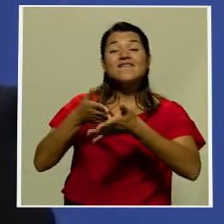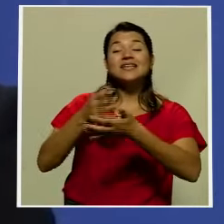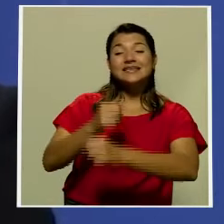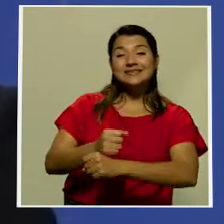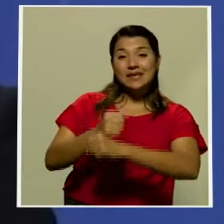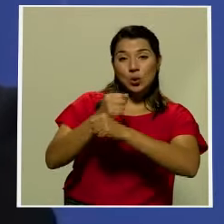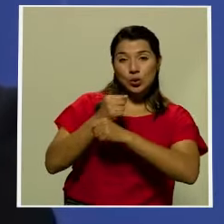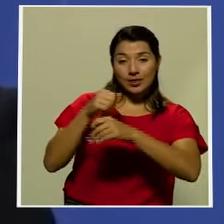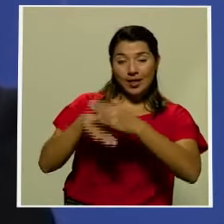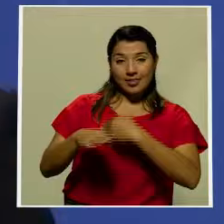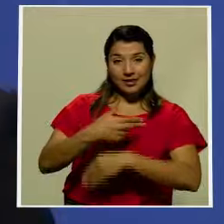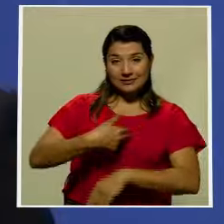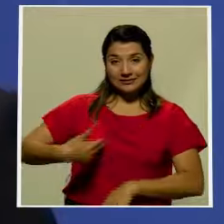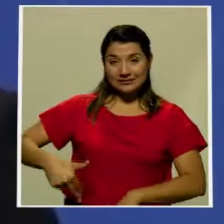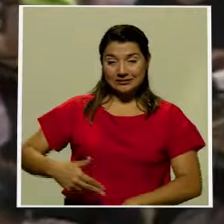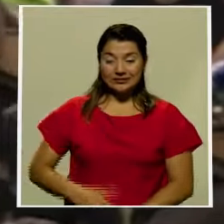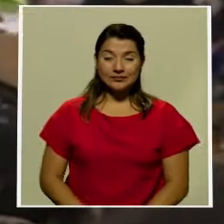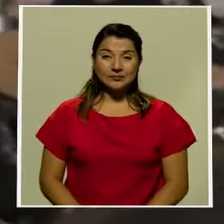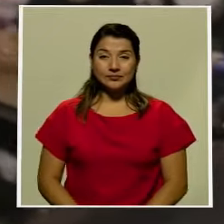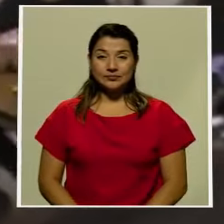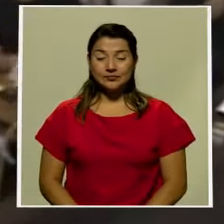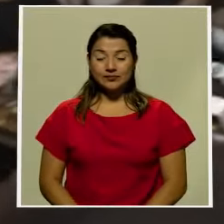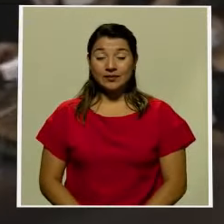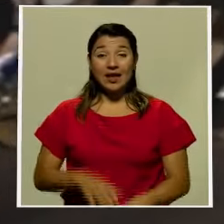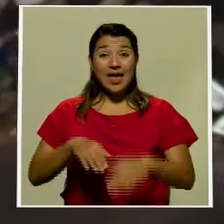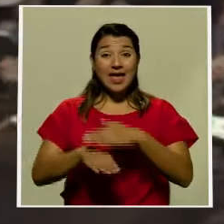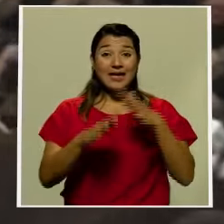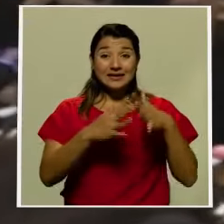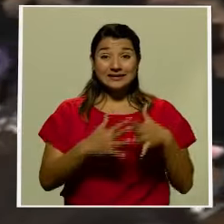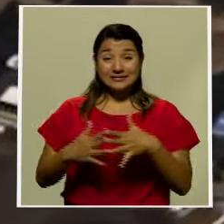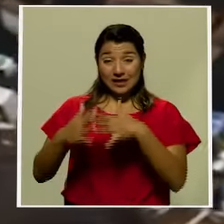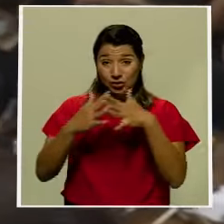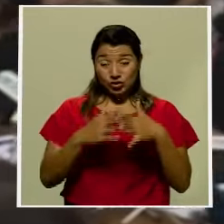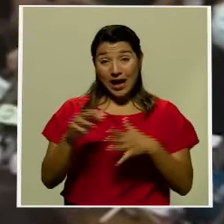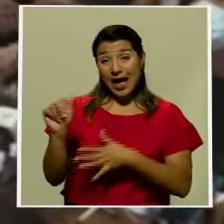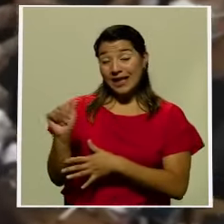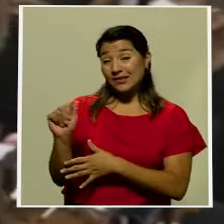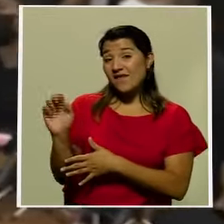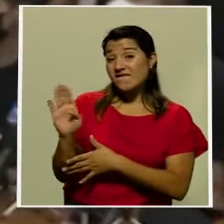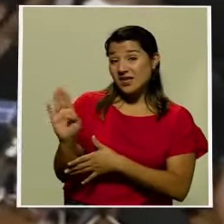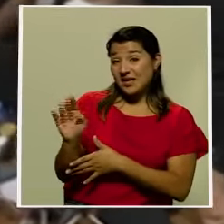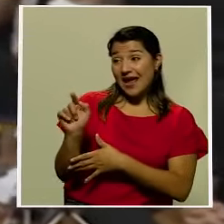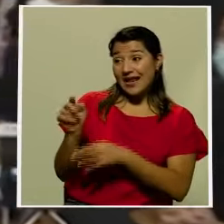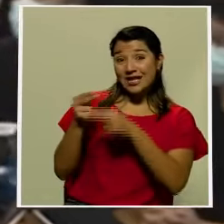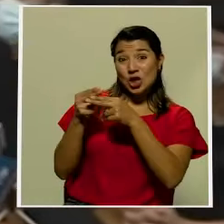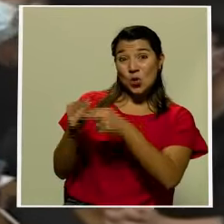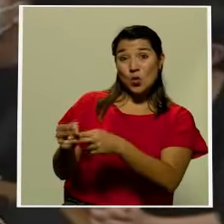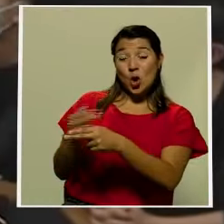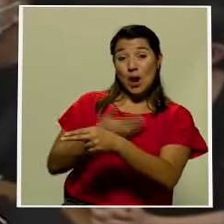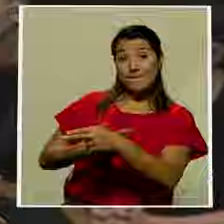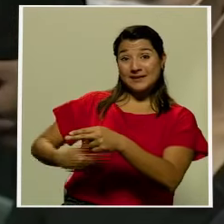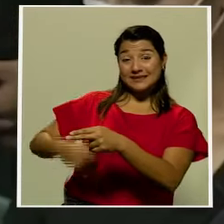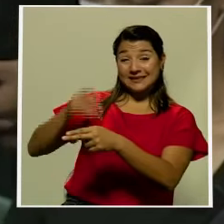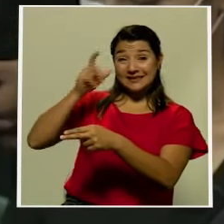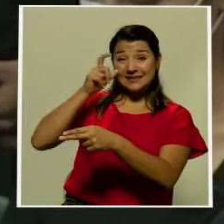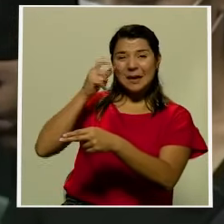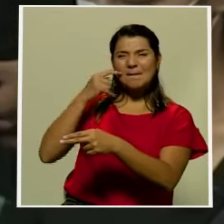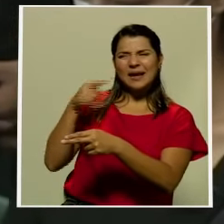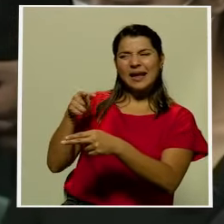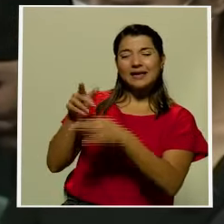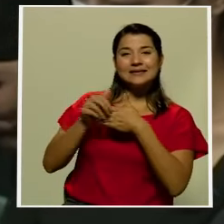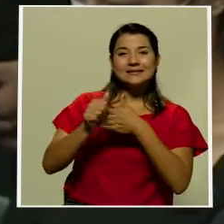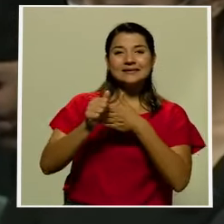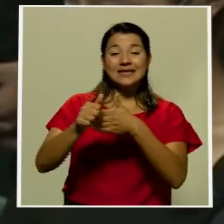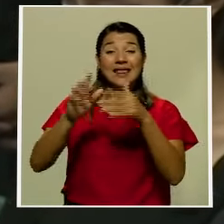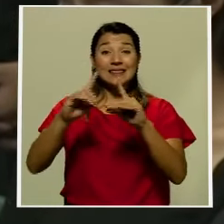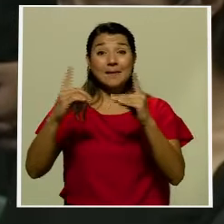seguridad de China. En Estados Unidos, Anthony Blinken, nombrado por el presidente electo Joe Biden para dirigir el